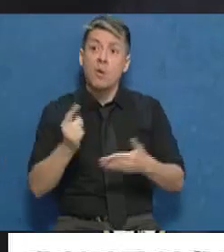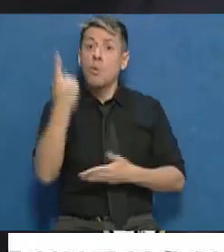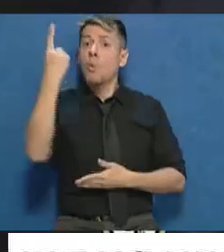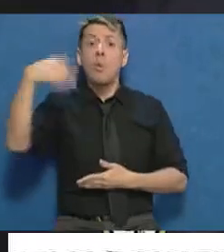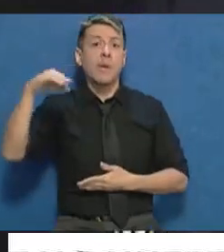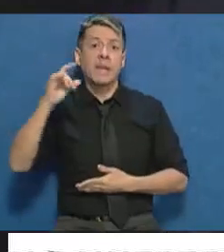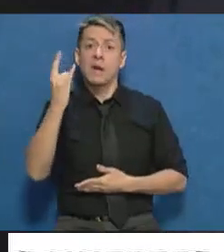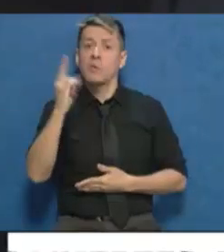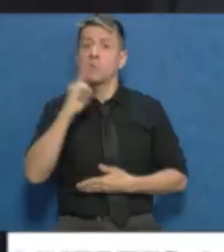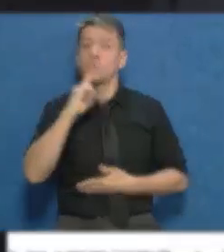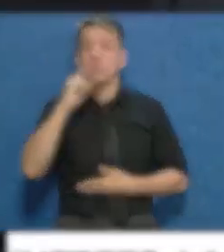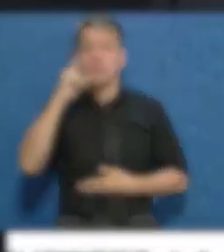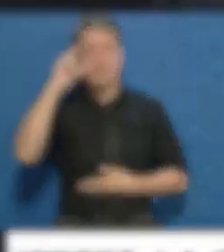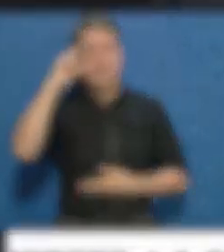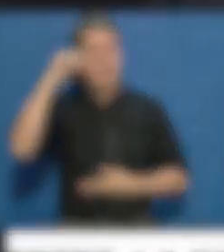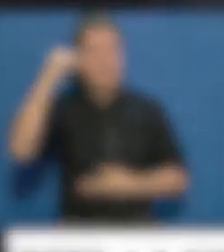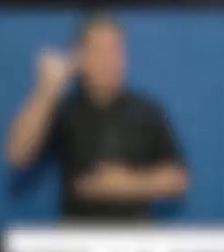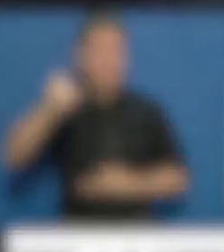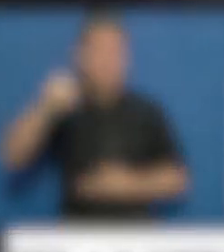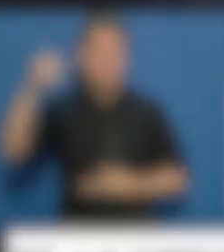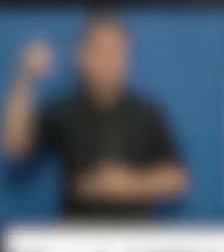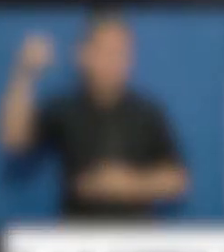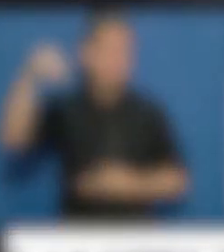presentó a la licitación. ¡Gracias!